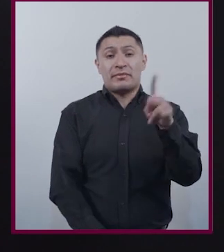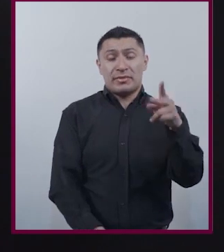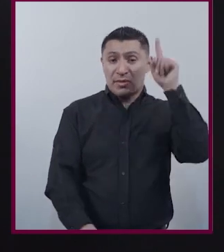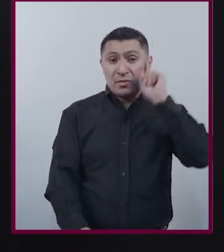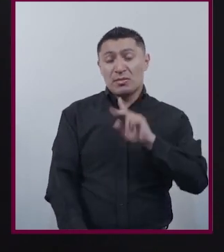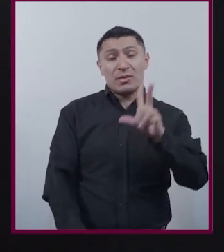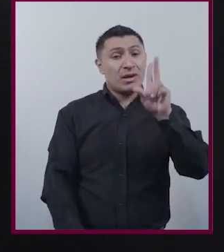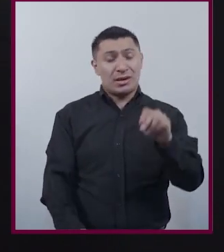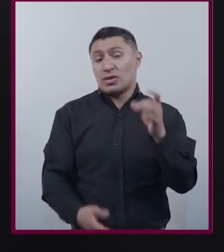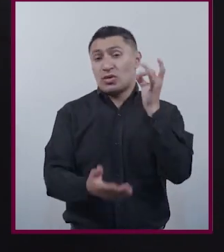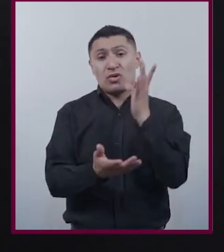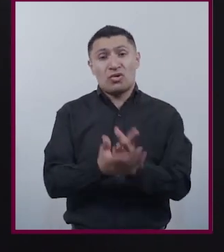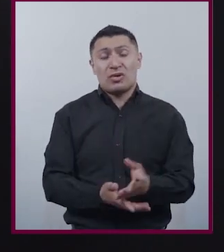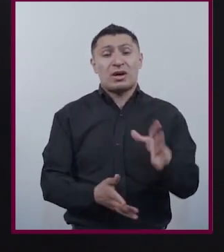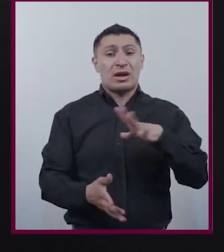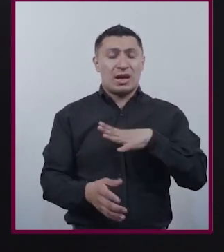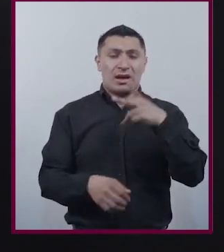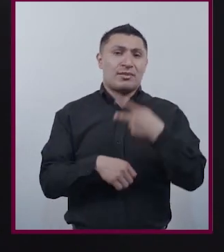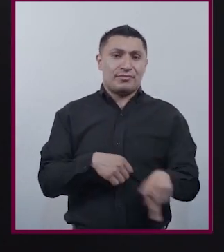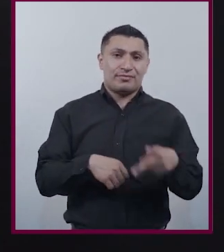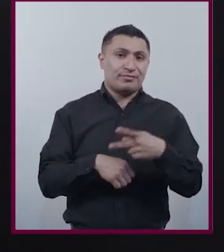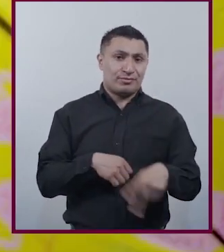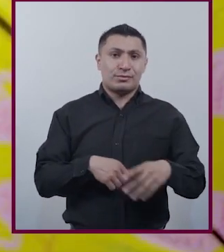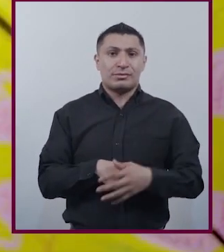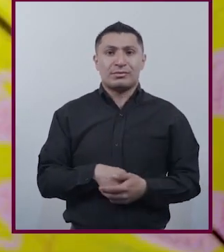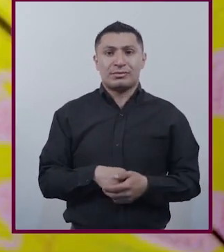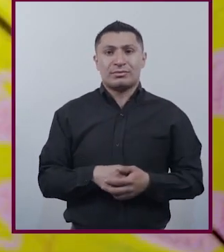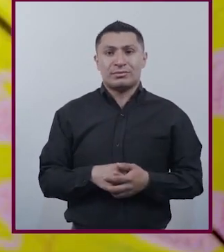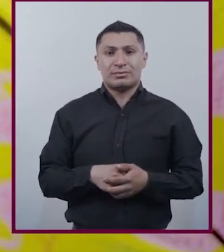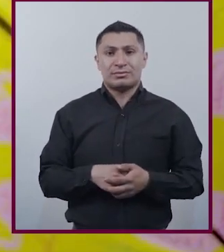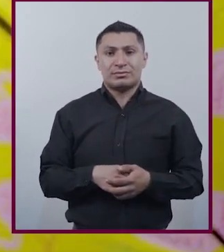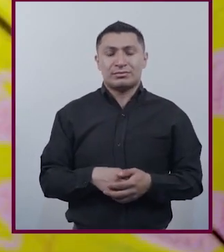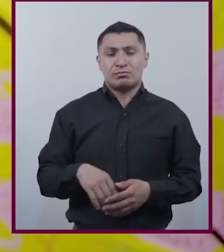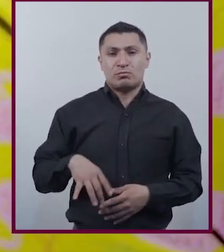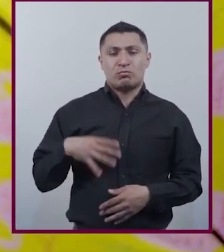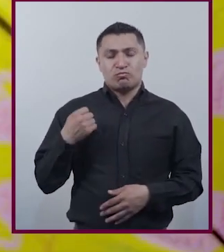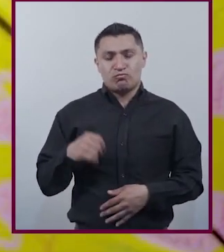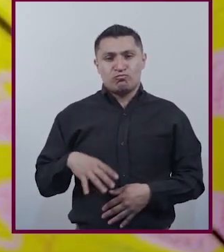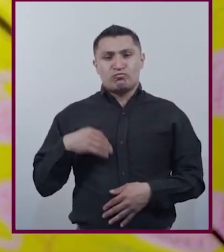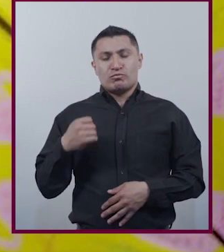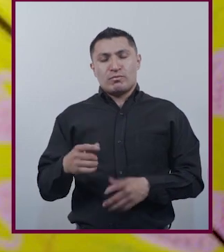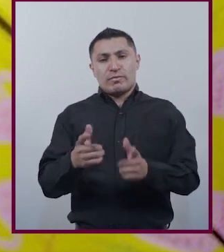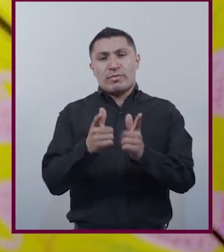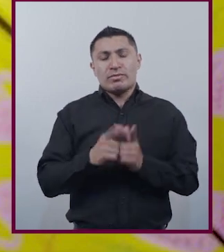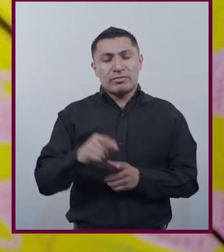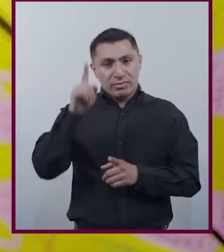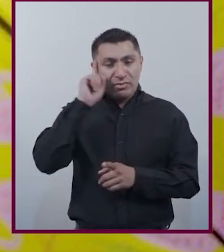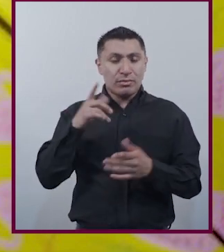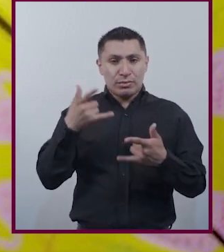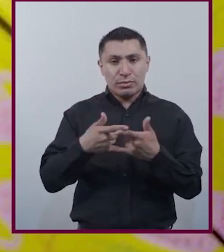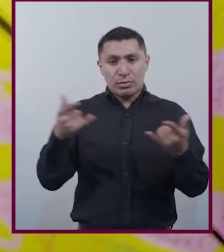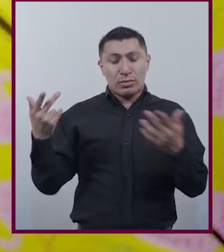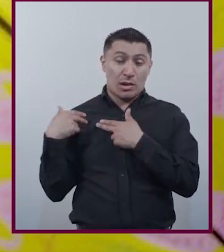mujeres No somos las únicas Que corremos tales peligros La lucha feminista Ha estado Históricamente Vinculada